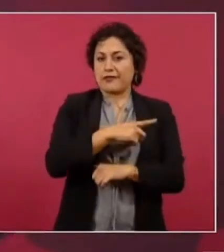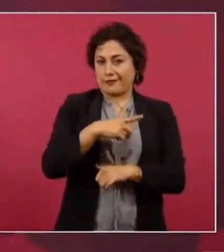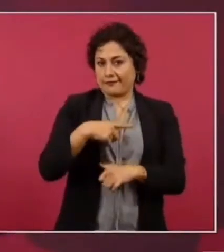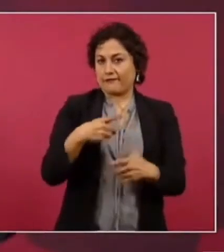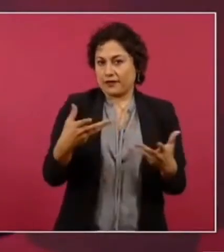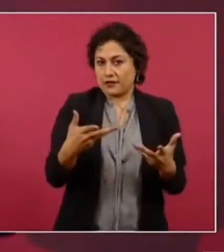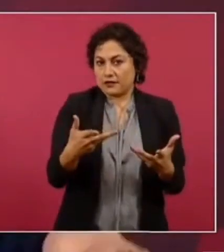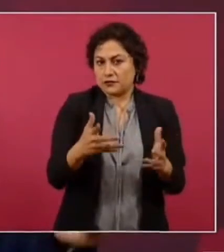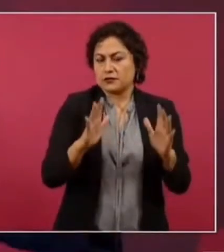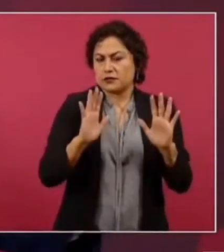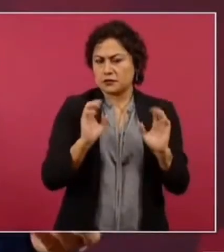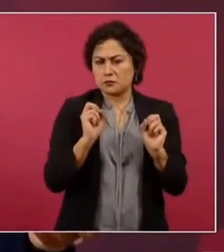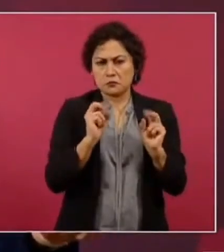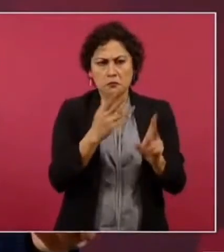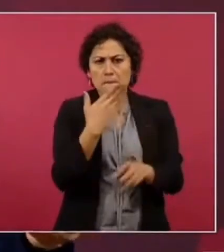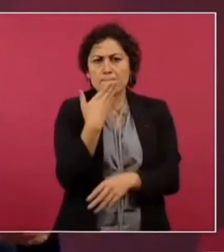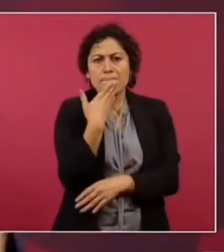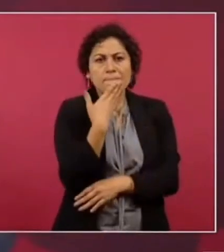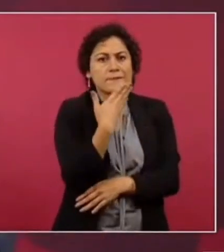como el mío es